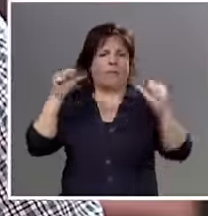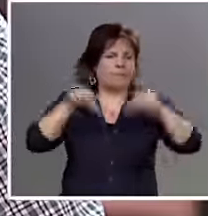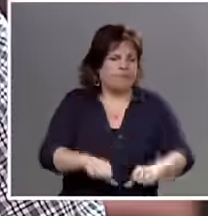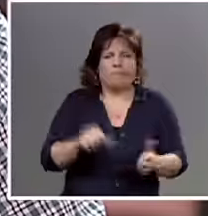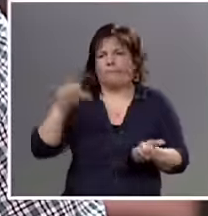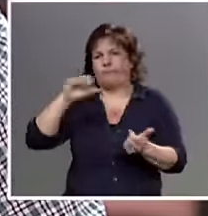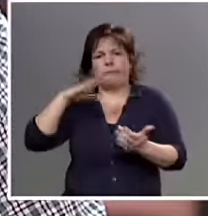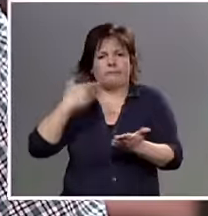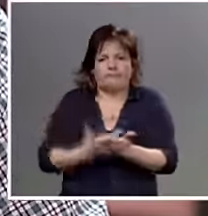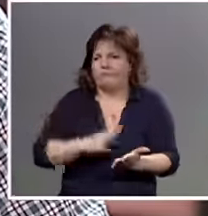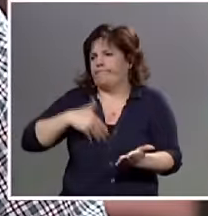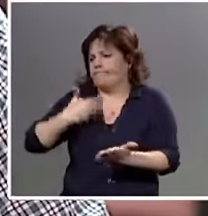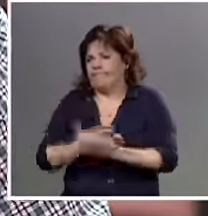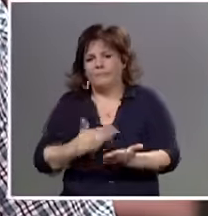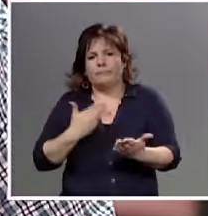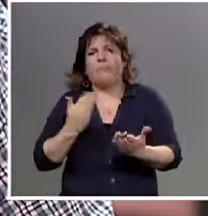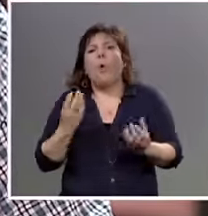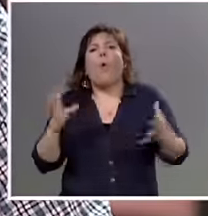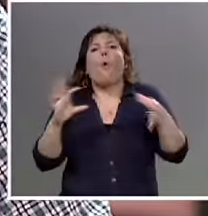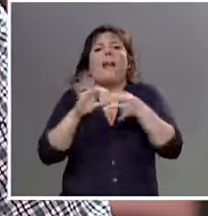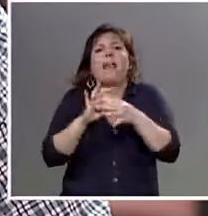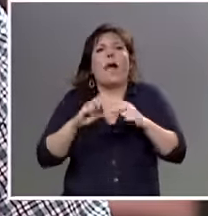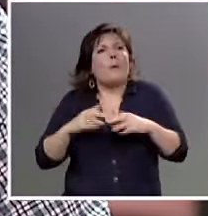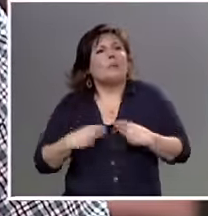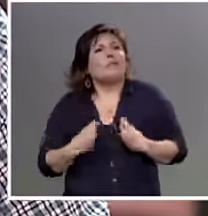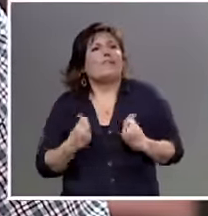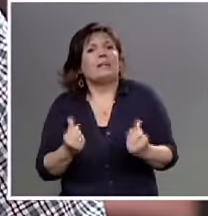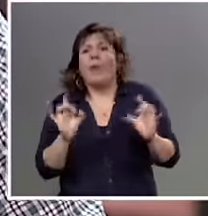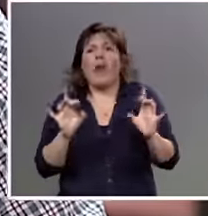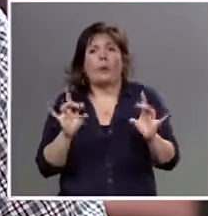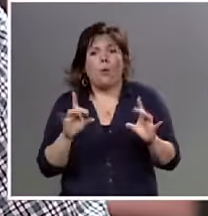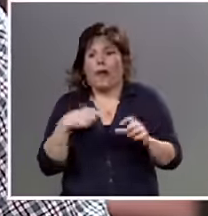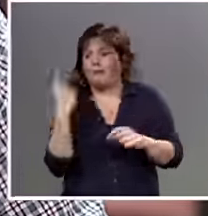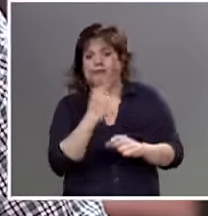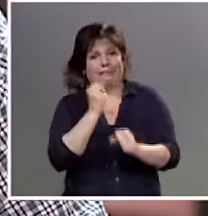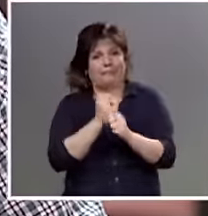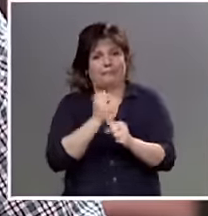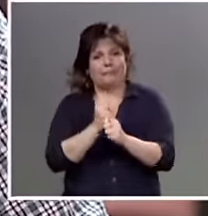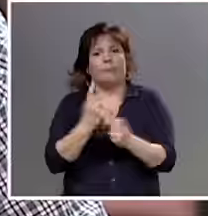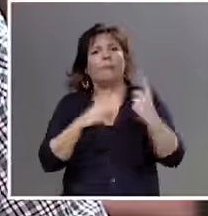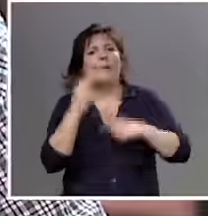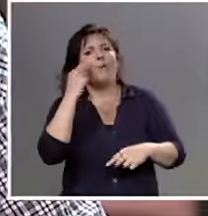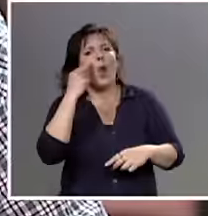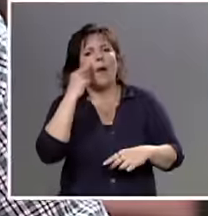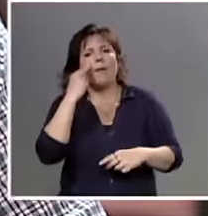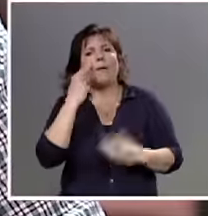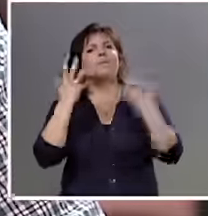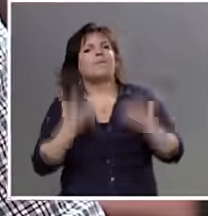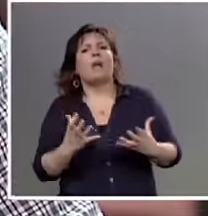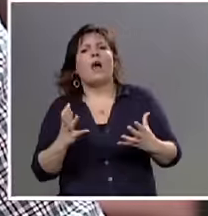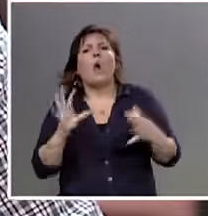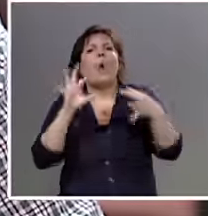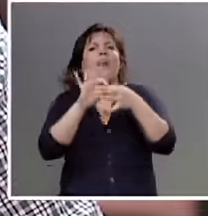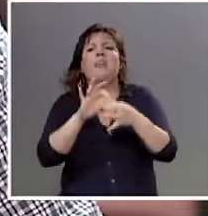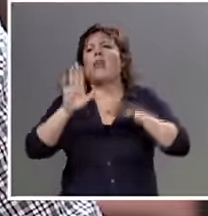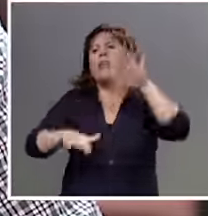porque la unidad es un sentimiento natural de los trabajadores. El problema es que todos querían una unidad de acuerdo a